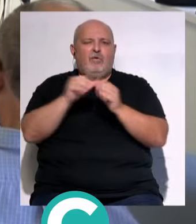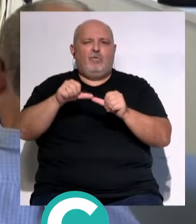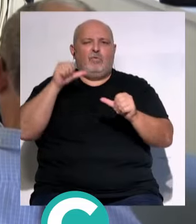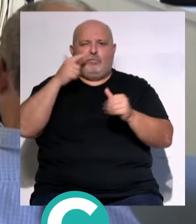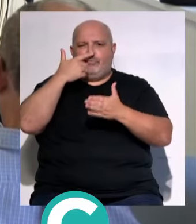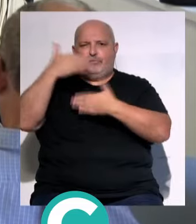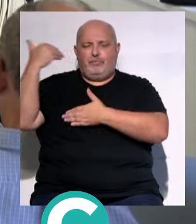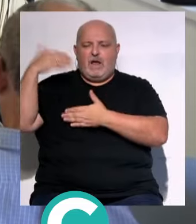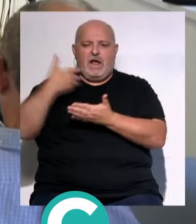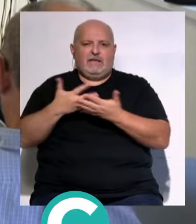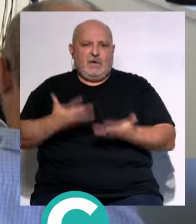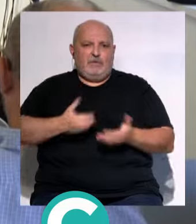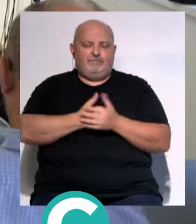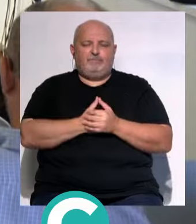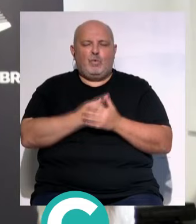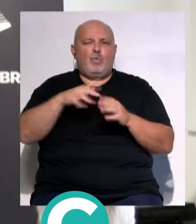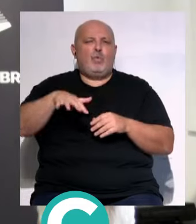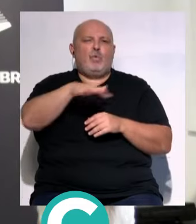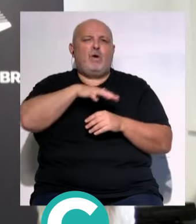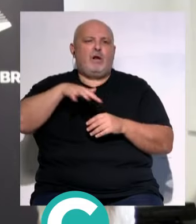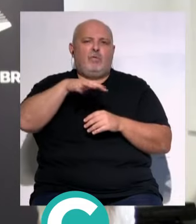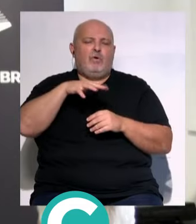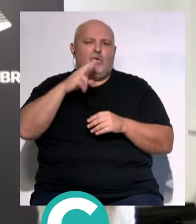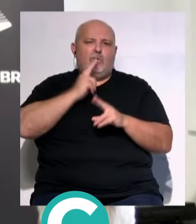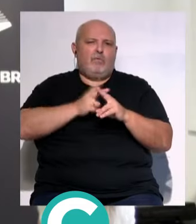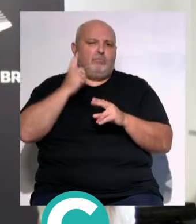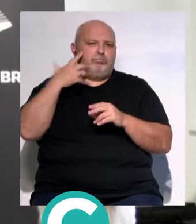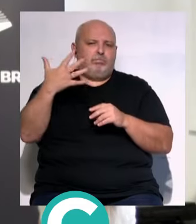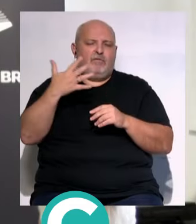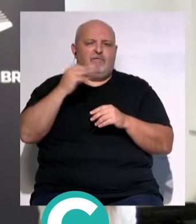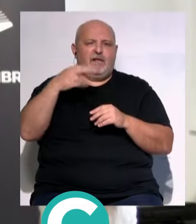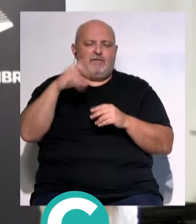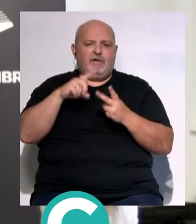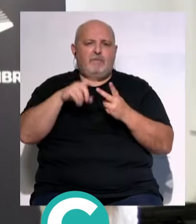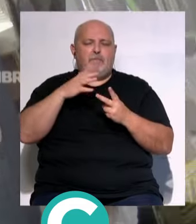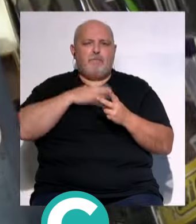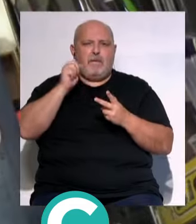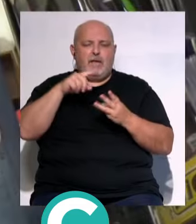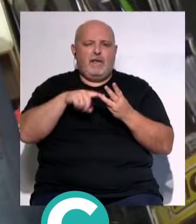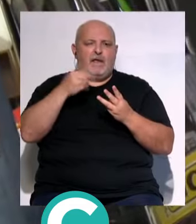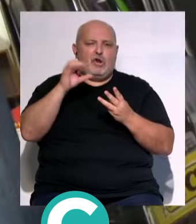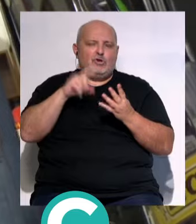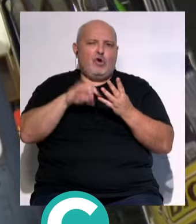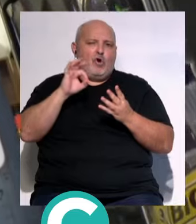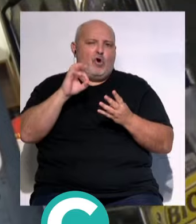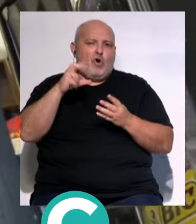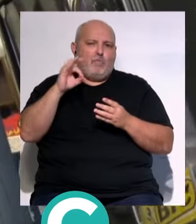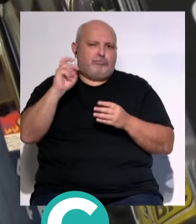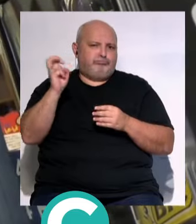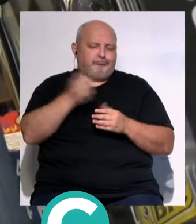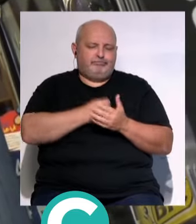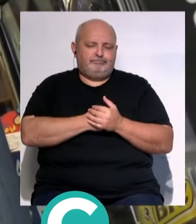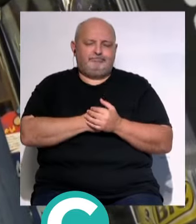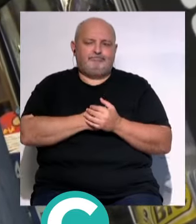antigüedad... ...hasta en lo contemporáneo... ...un lugar donde han nacido grandes nombres... ...como Fernán Caballero, Pemán, Fernando Quiñones... ...o Benito Olmo...